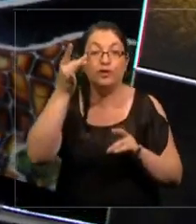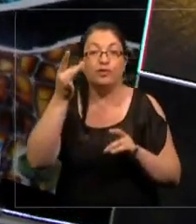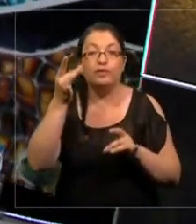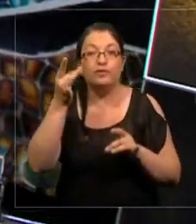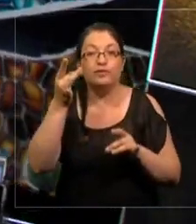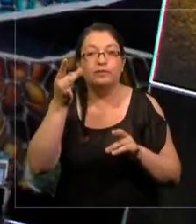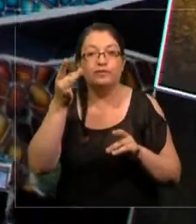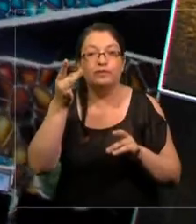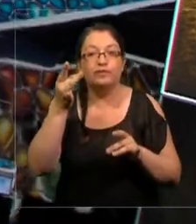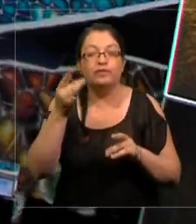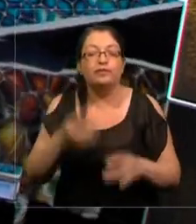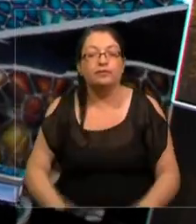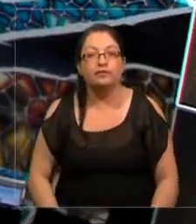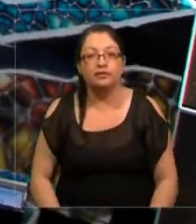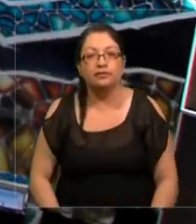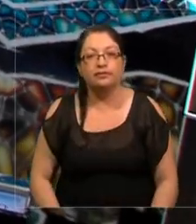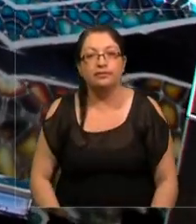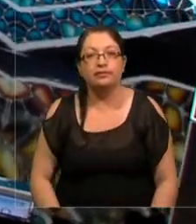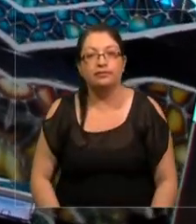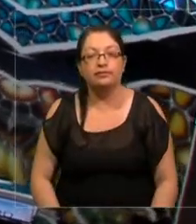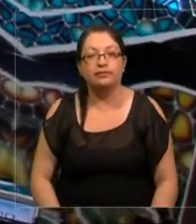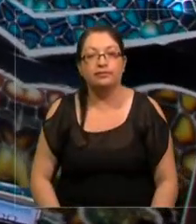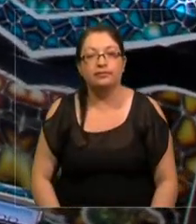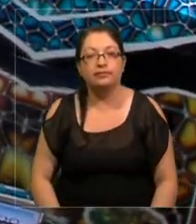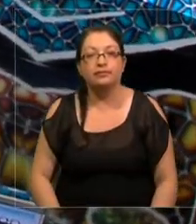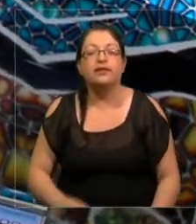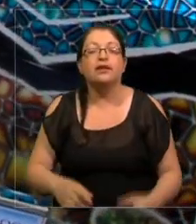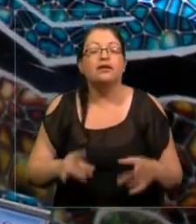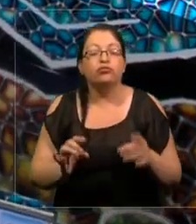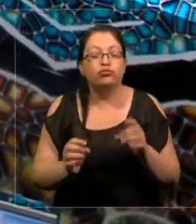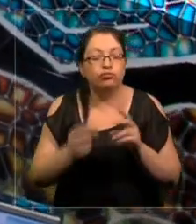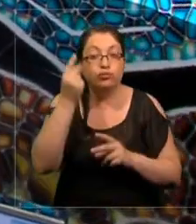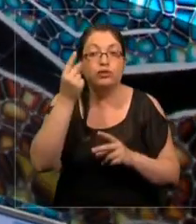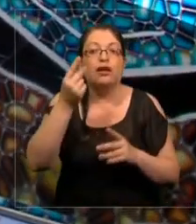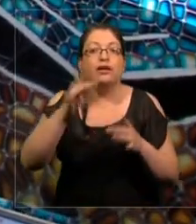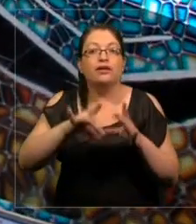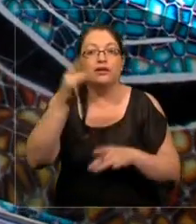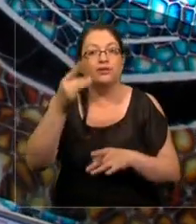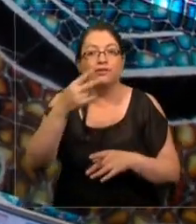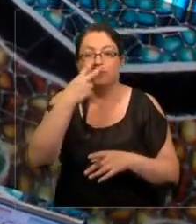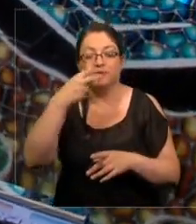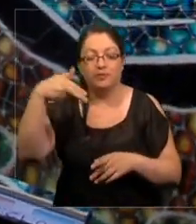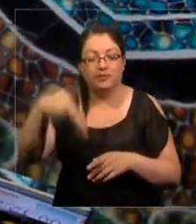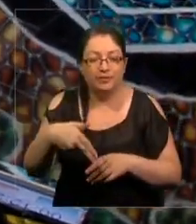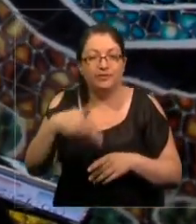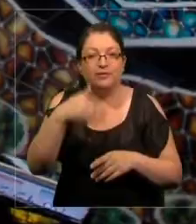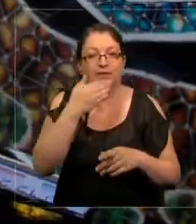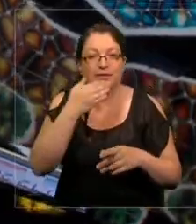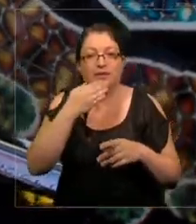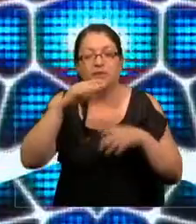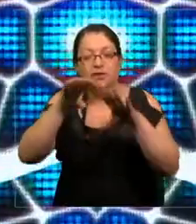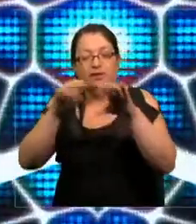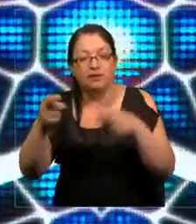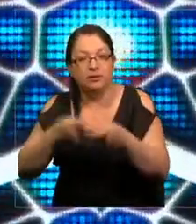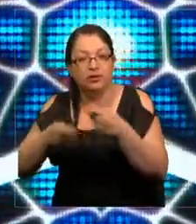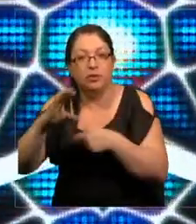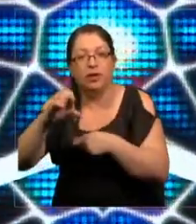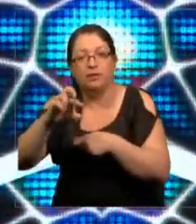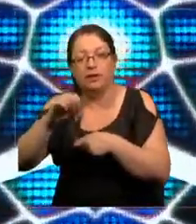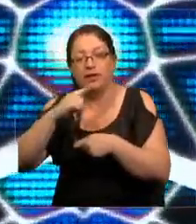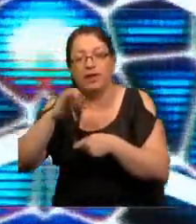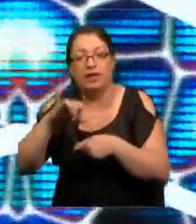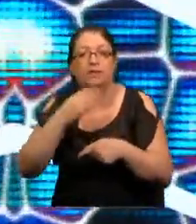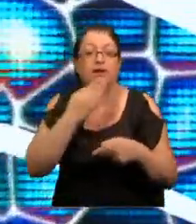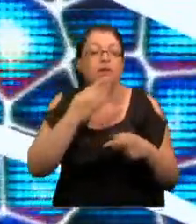explotación de los combustibles fósiles. Y también el capitalismo, el emprendimiento y